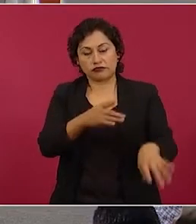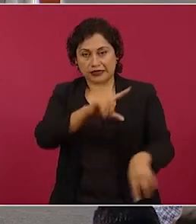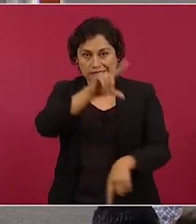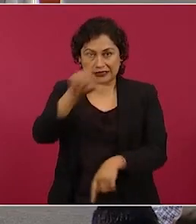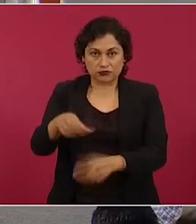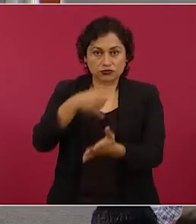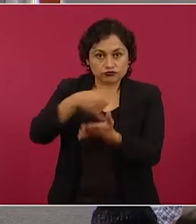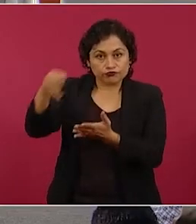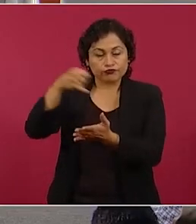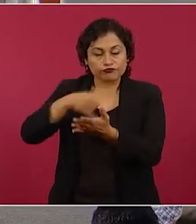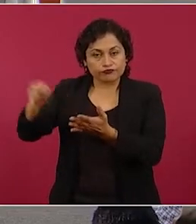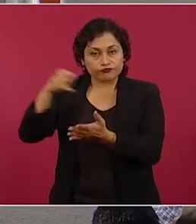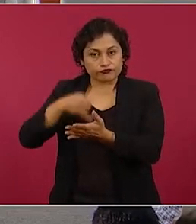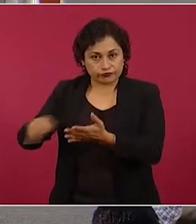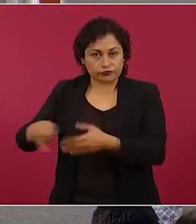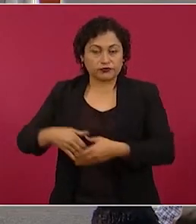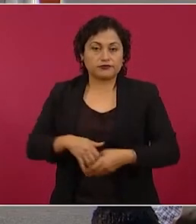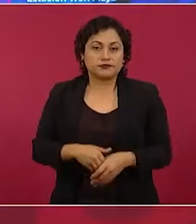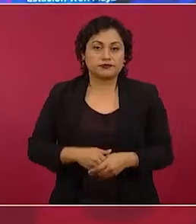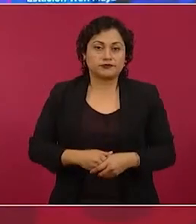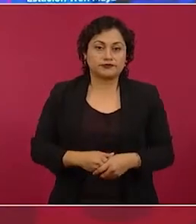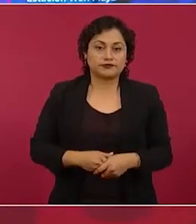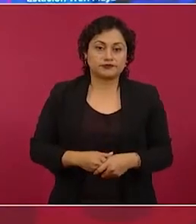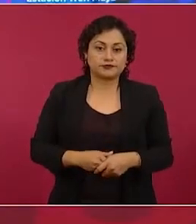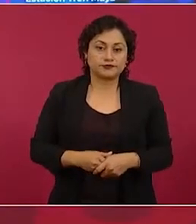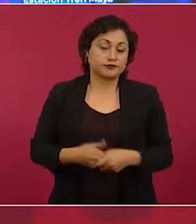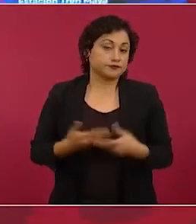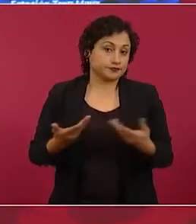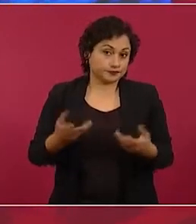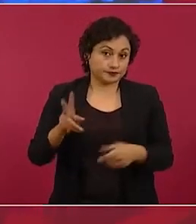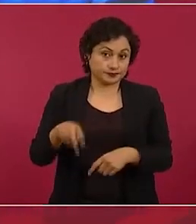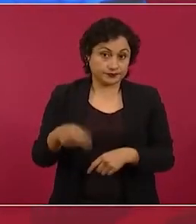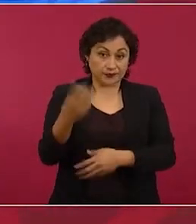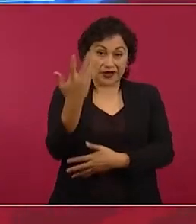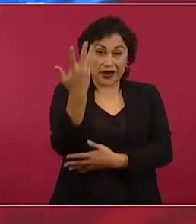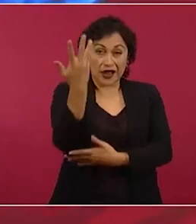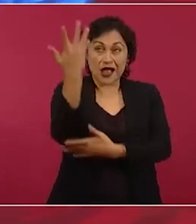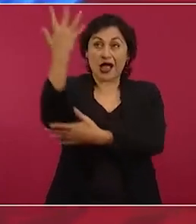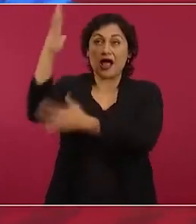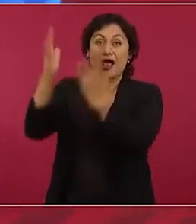levantar, crece, entonces son acahuales